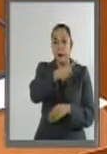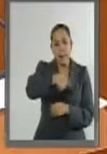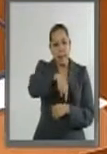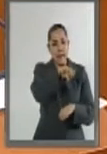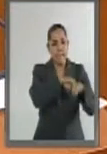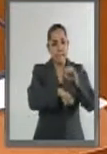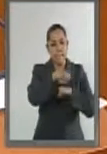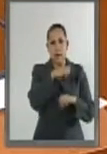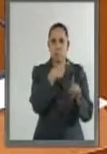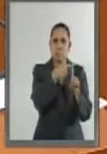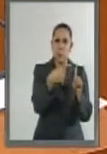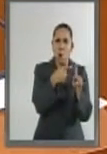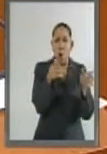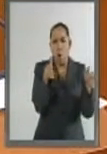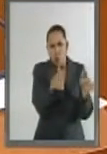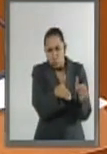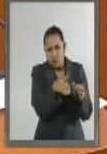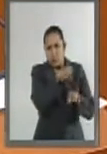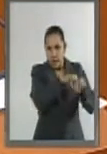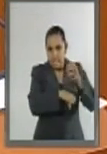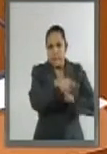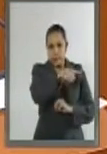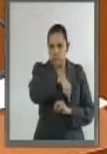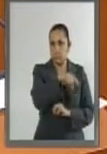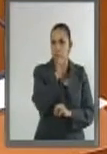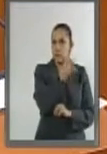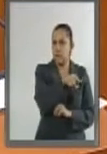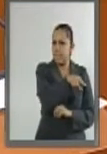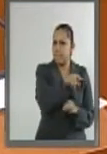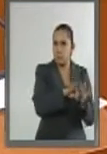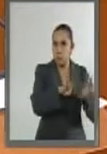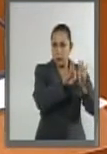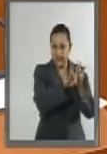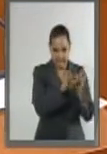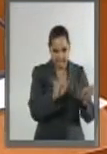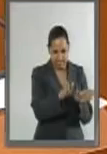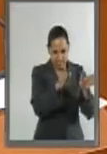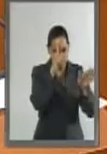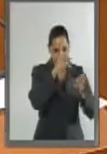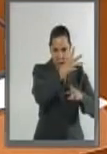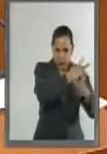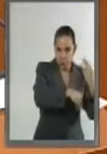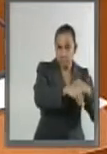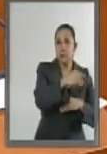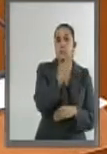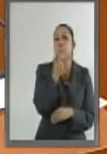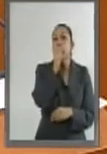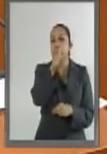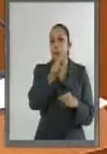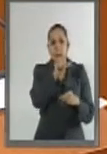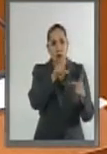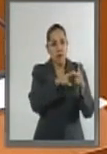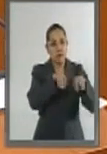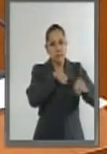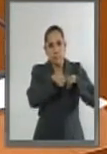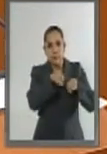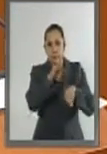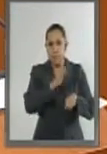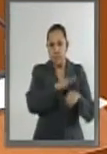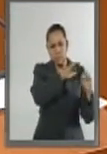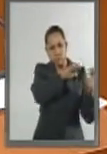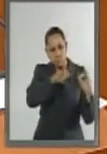cadenas de valor, la incorporación de la perspectiva de género, mecanismos de movilidad laboral y el